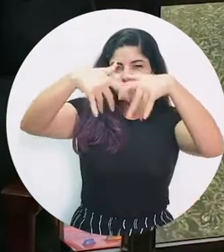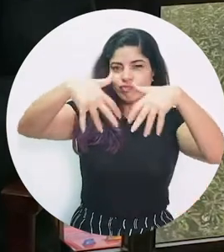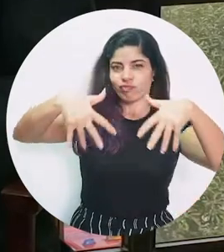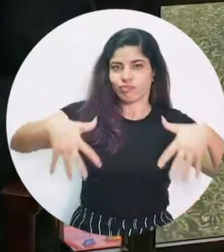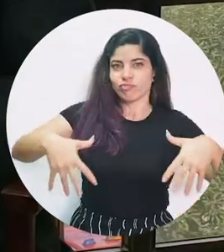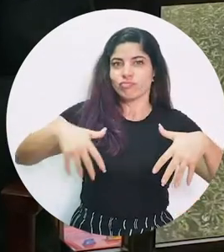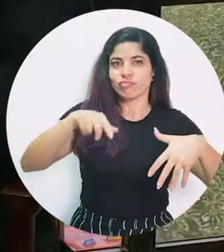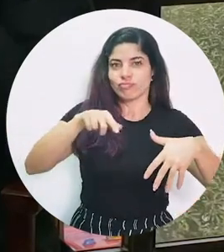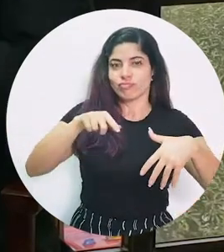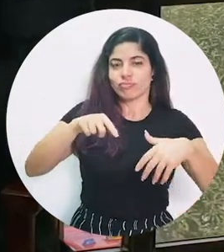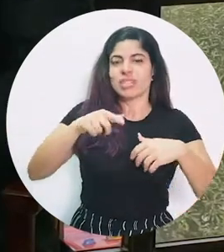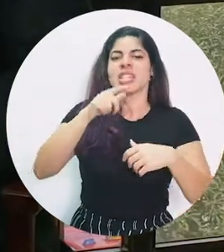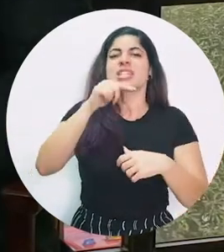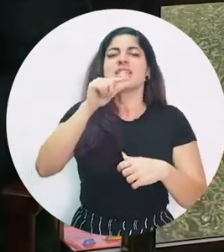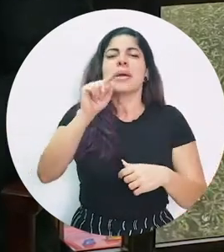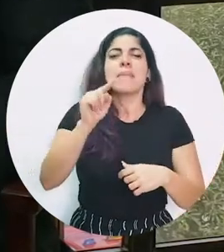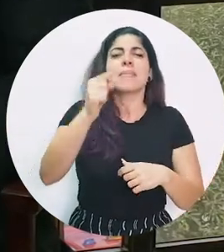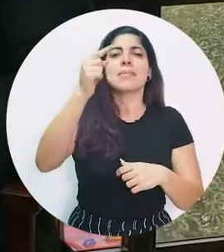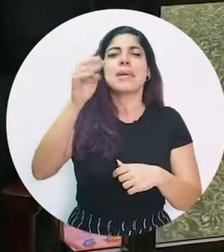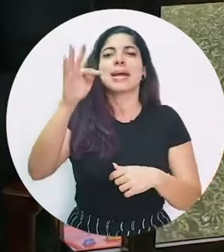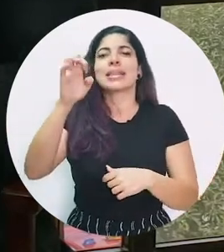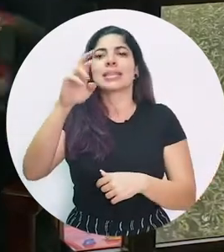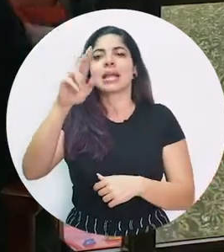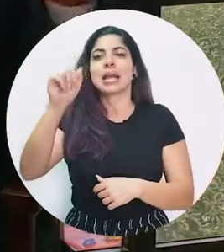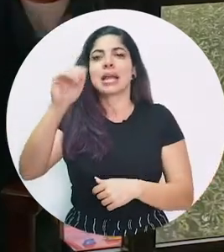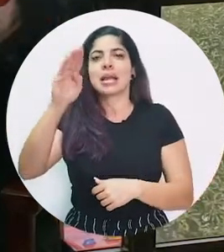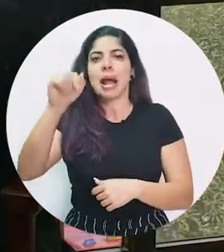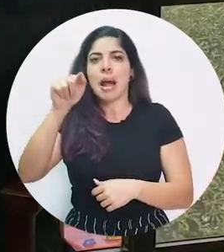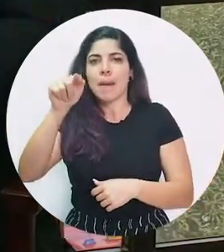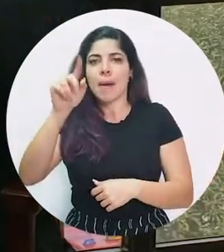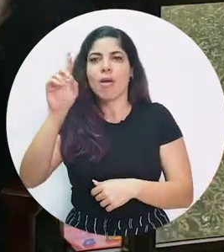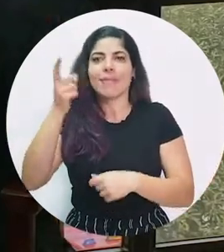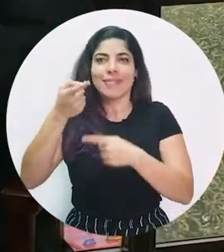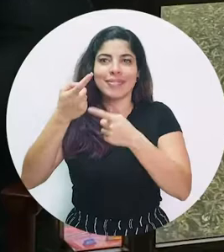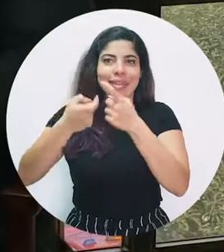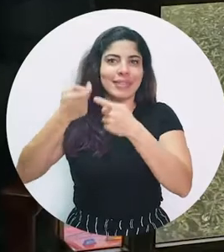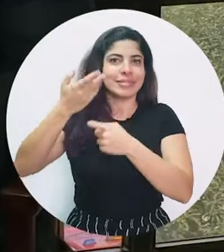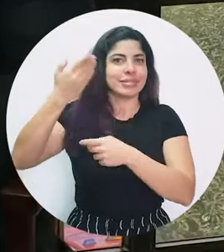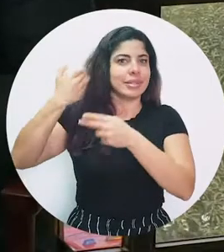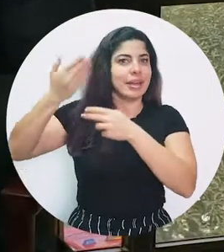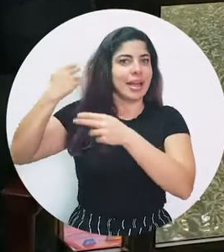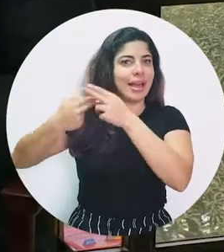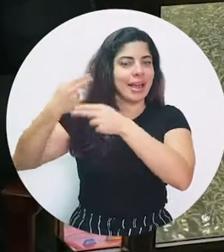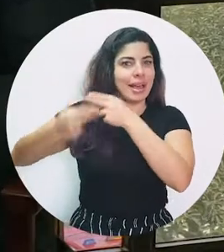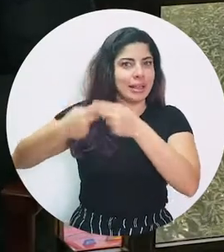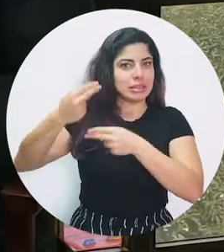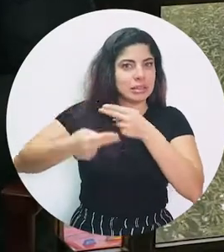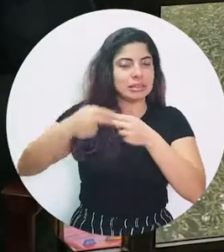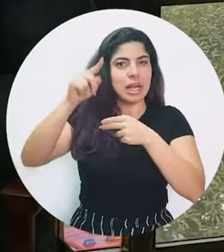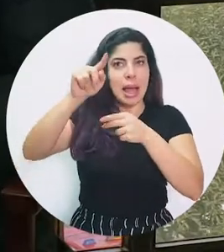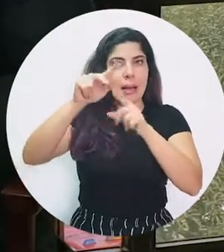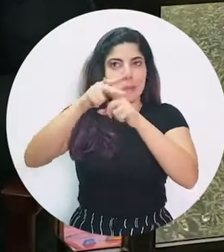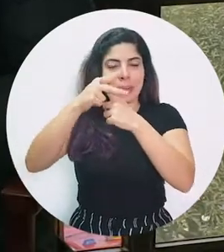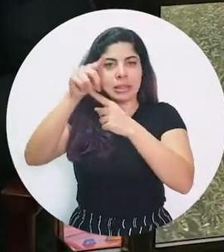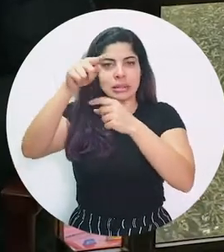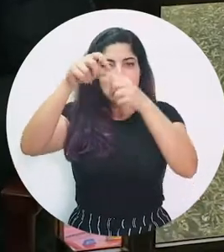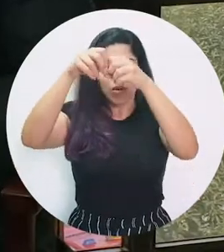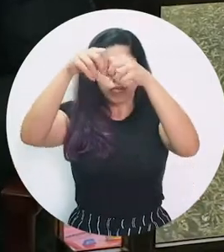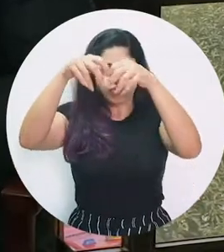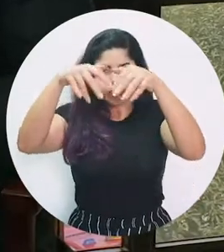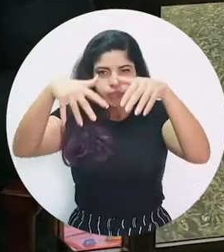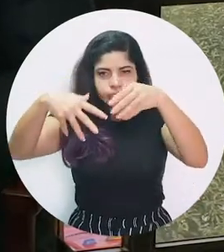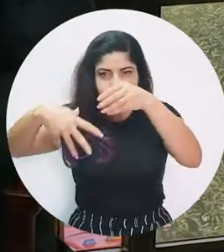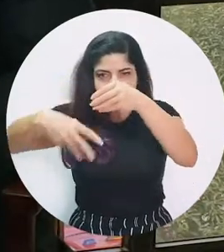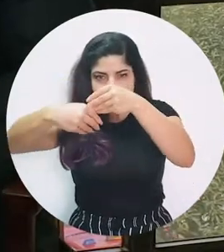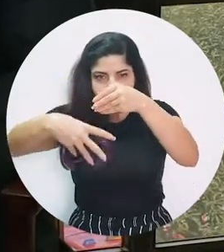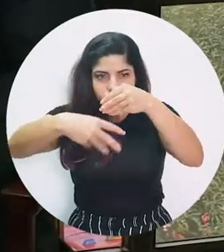quiénes realmente eran originarios terribles, y después se empezó a bajar para poder empezar a incluir